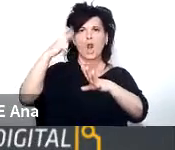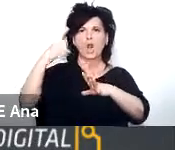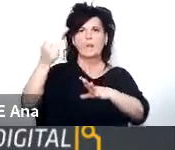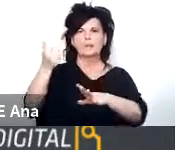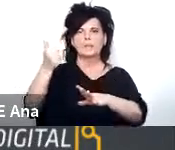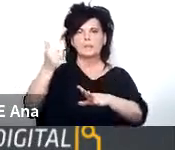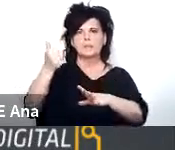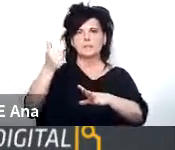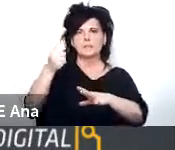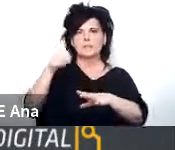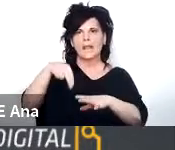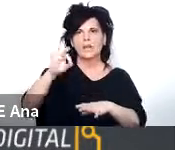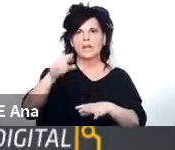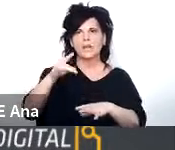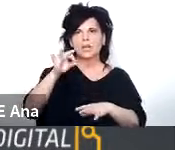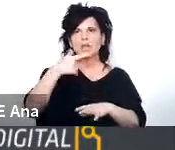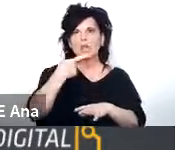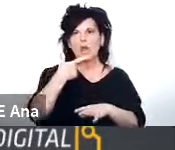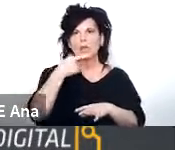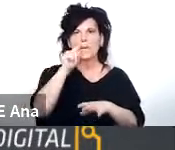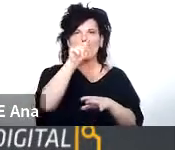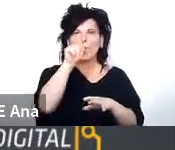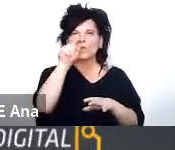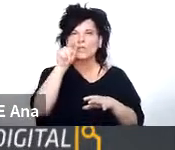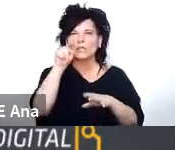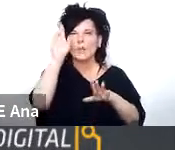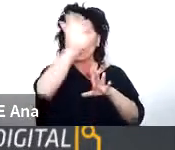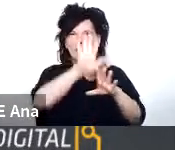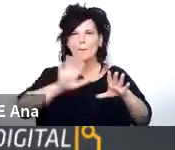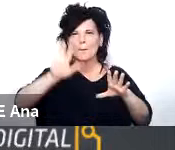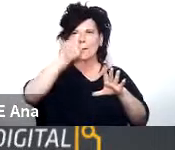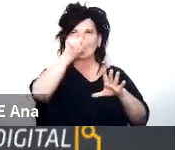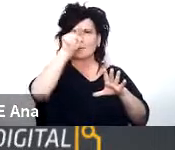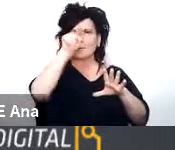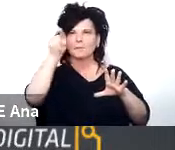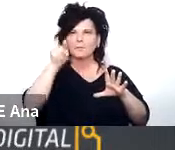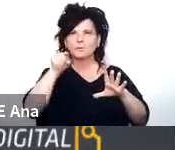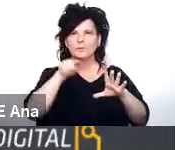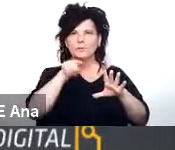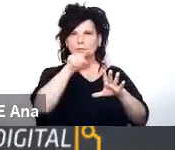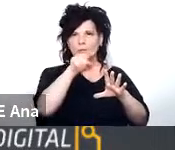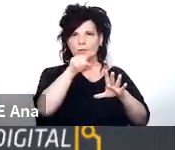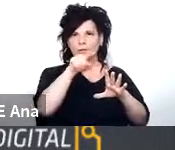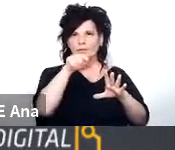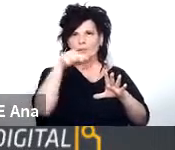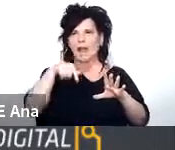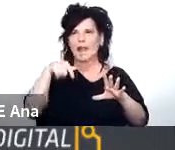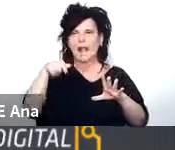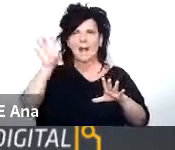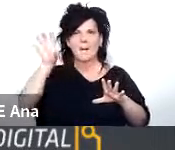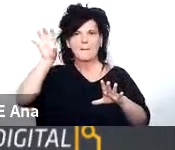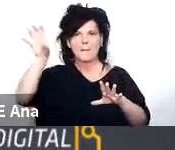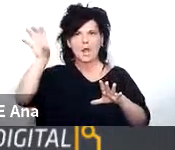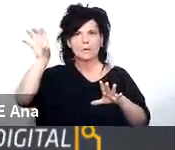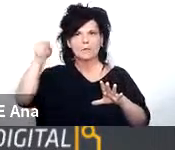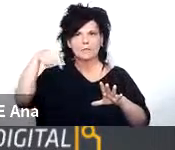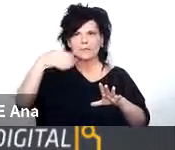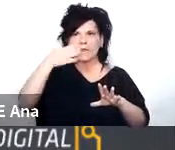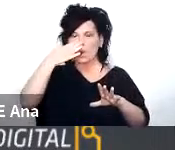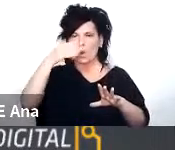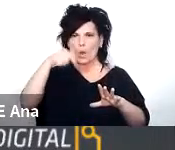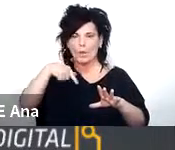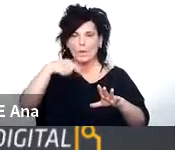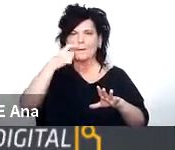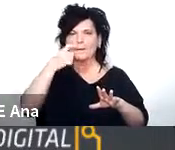identificados como pequeños puntitos sobre el mapa que cubren los 26 departamentos de la provincia desde los cuales